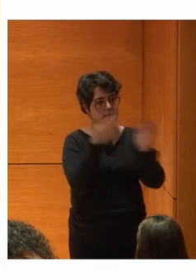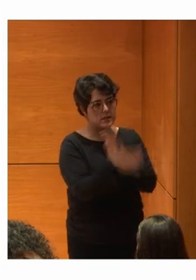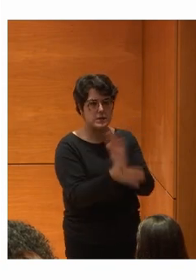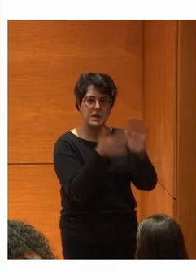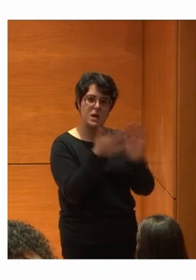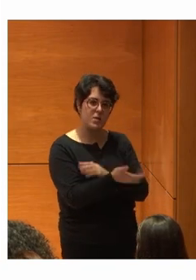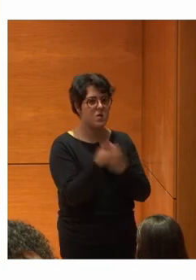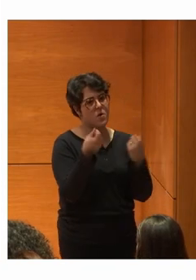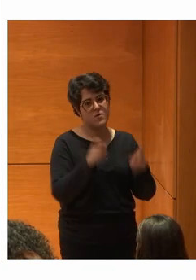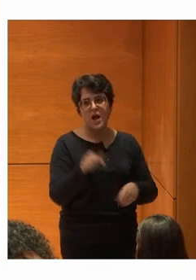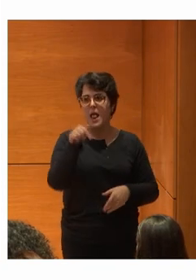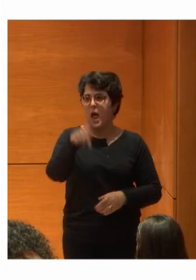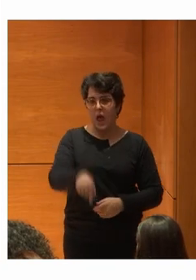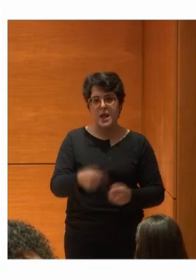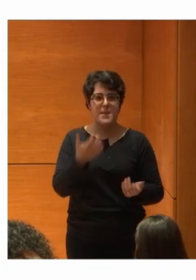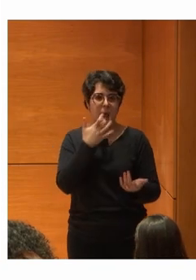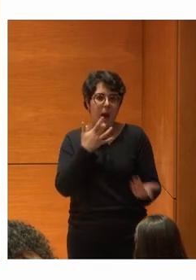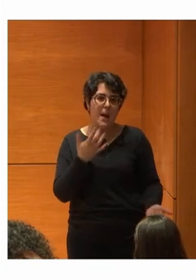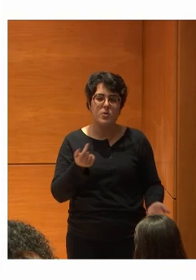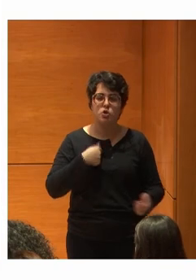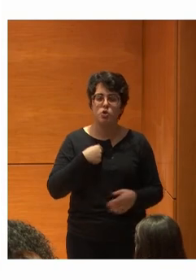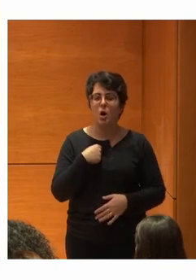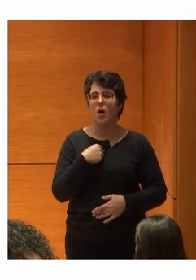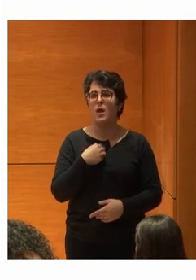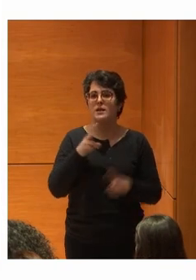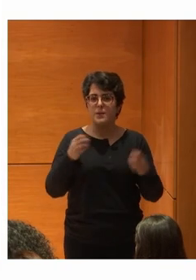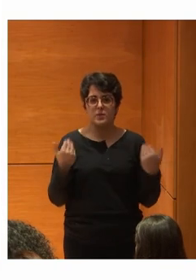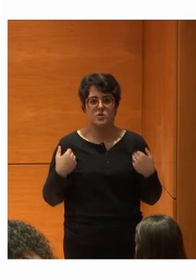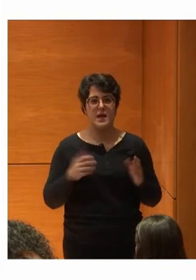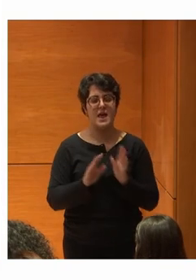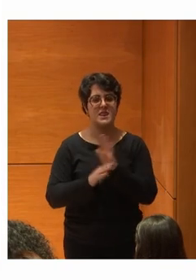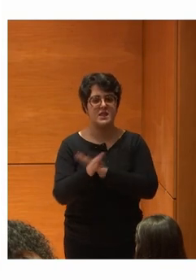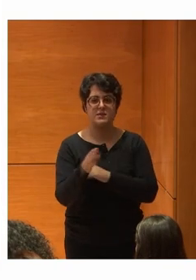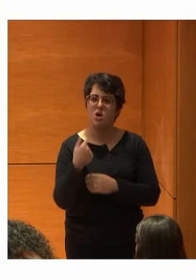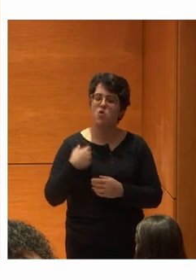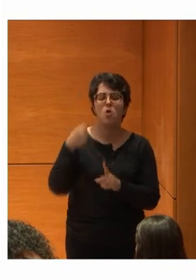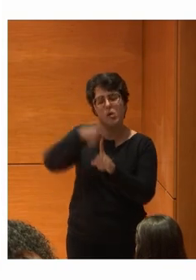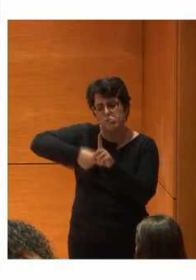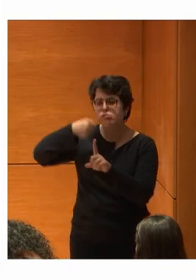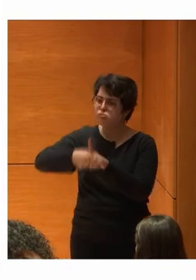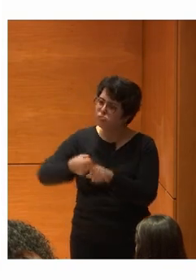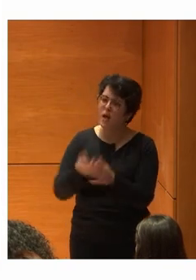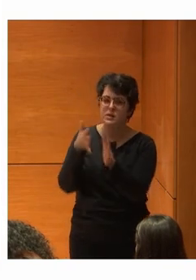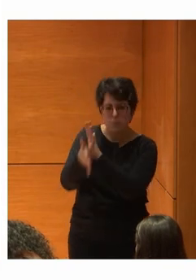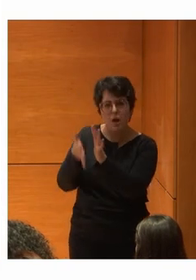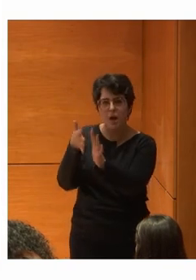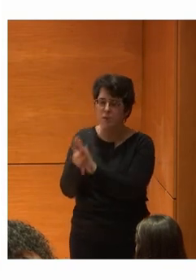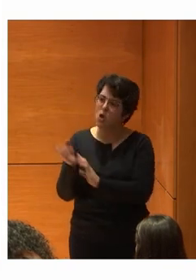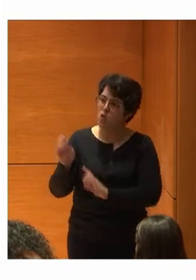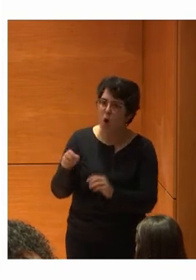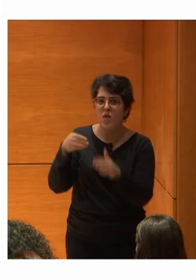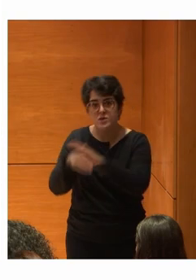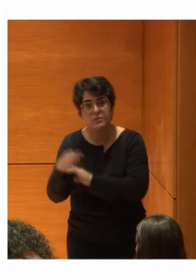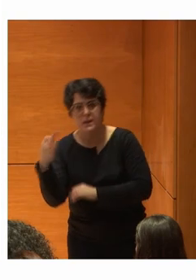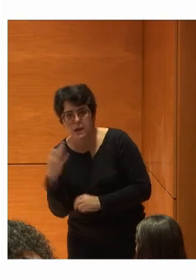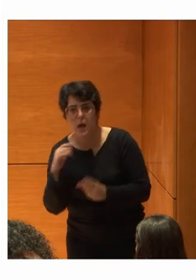Que aquí Pues Al final Yo como responsable De accesibilidad Sí que me toca Pelear E intentar explicar No Que tenemos que hacerlo